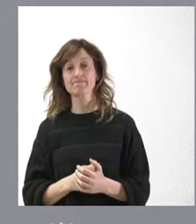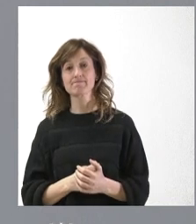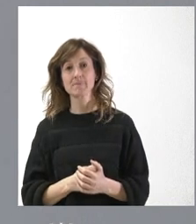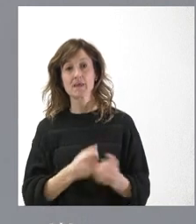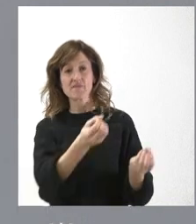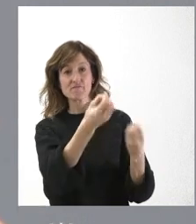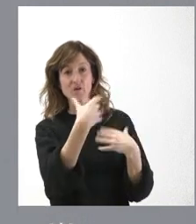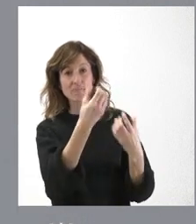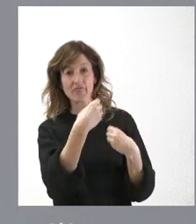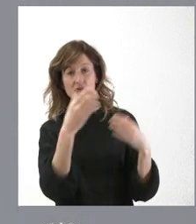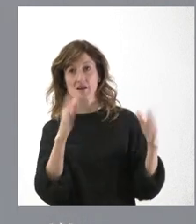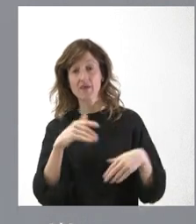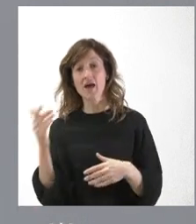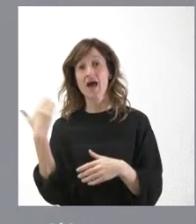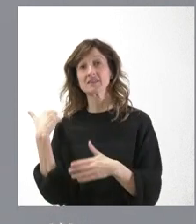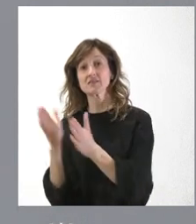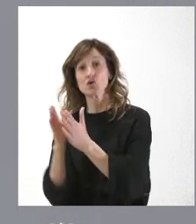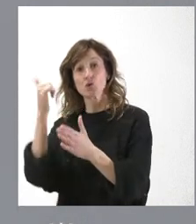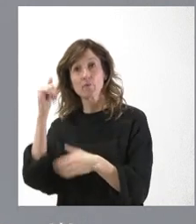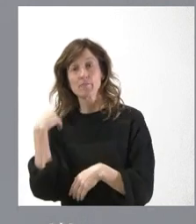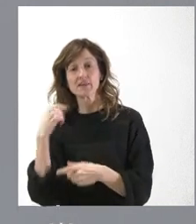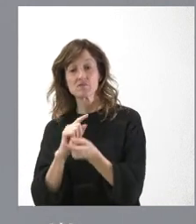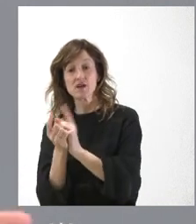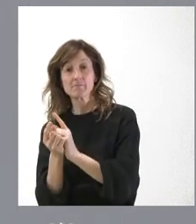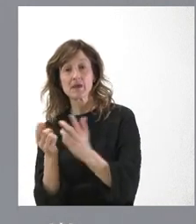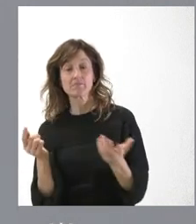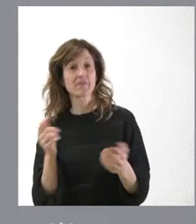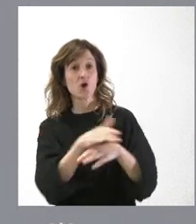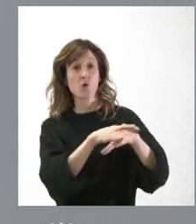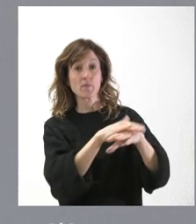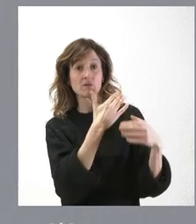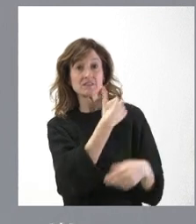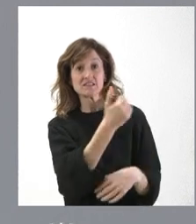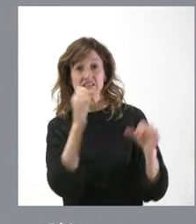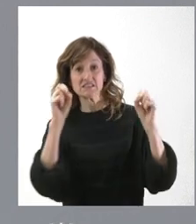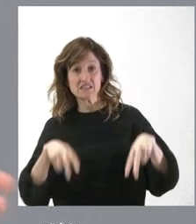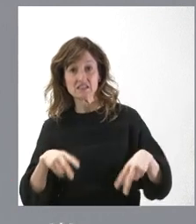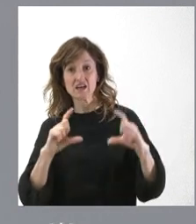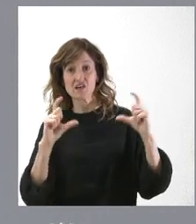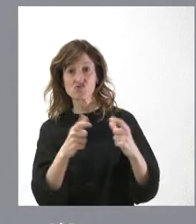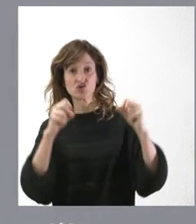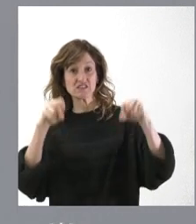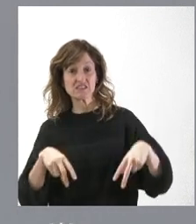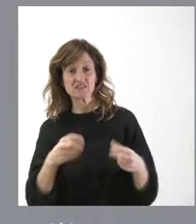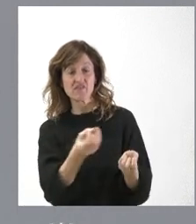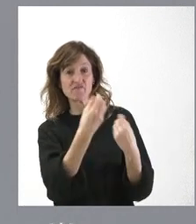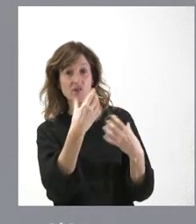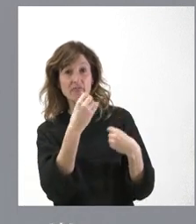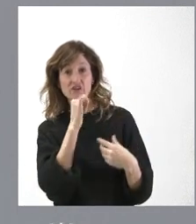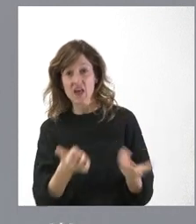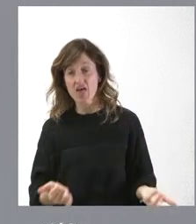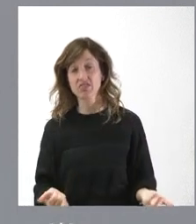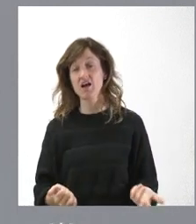más información. Su compañero preguntaba si en algo iba a cambiar, pero es que el Gobierno sigue sin convocarnos, sigue sin reunirnos y no hay ninguna información y ningún dato